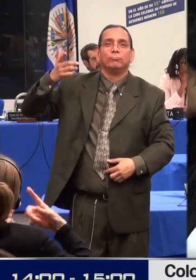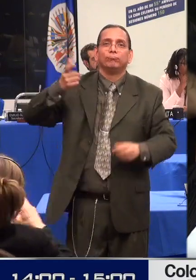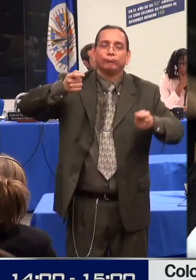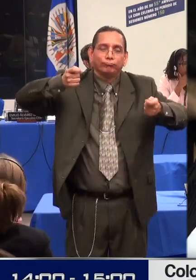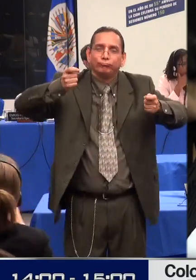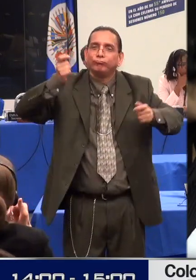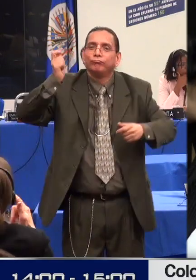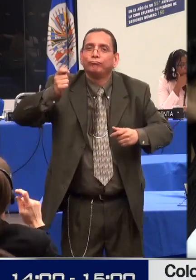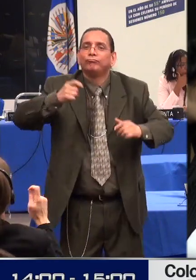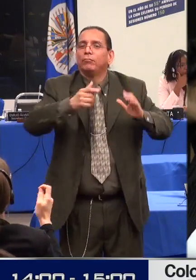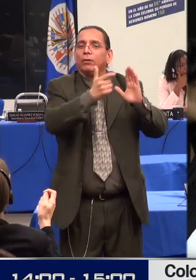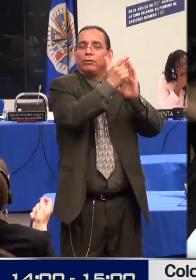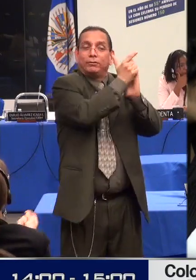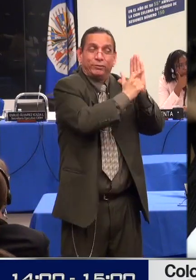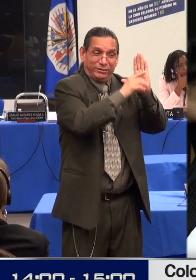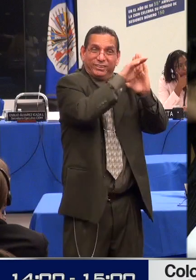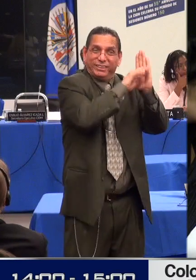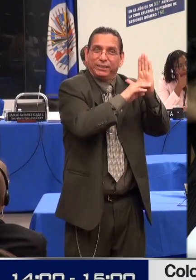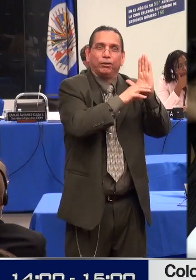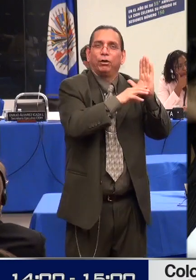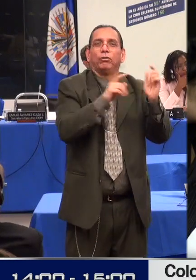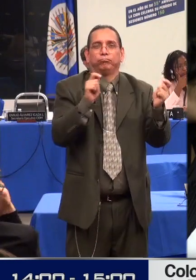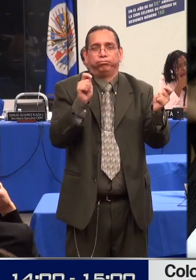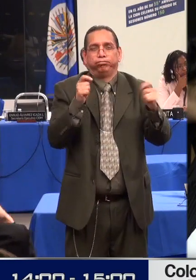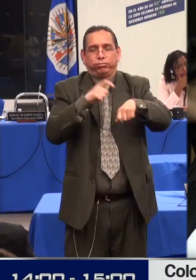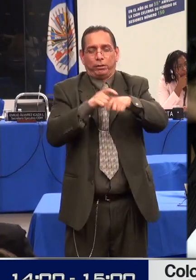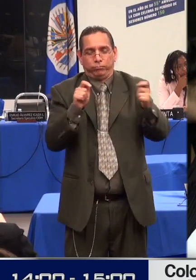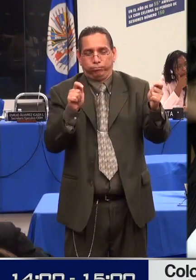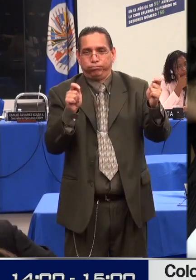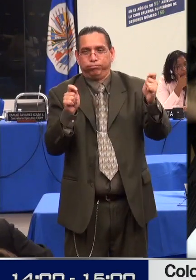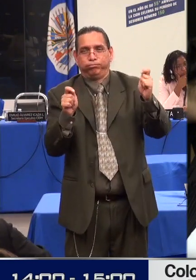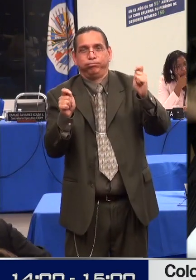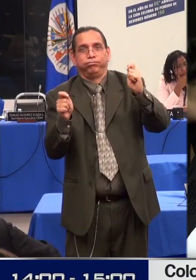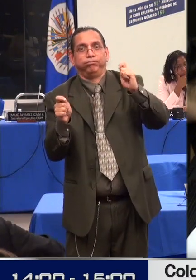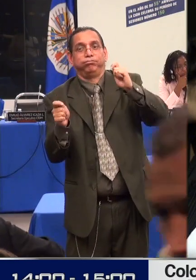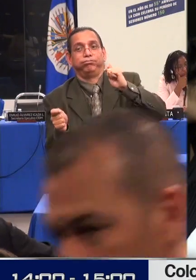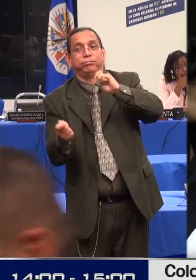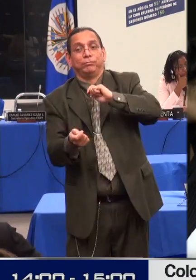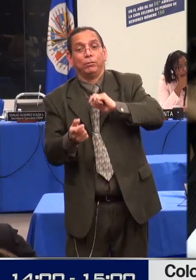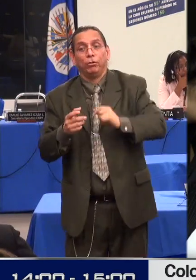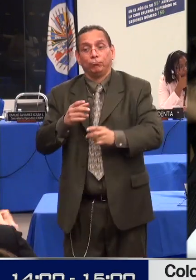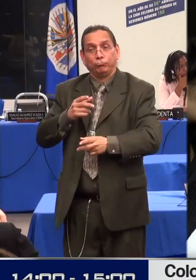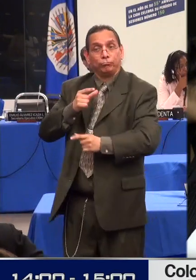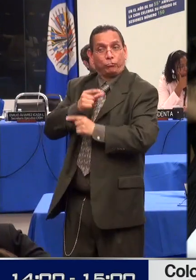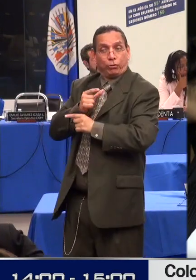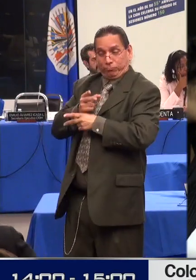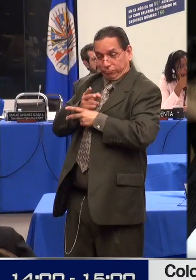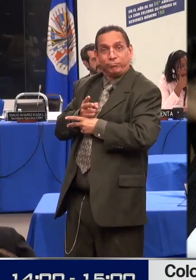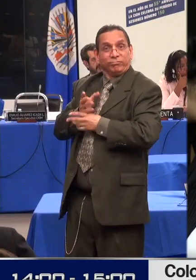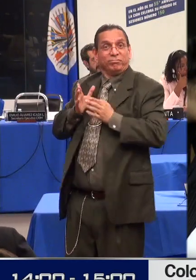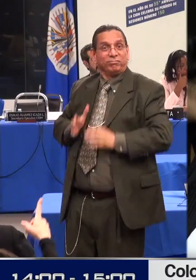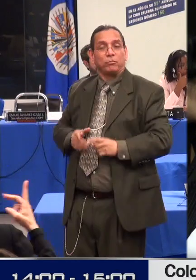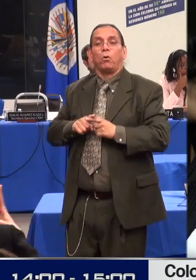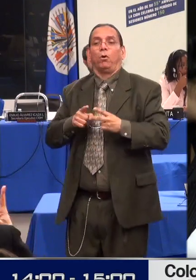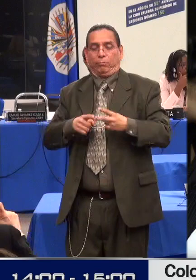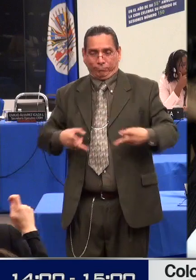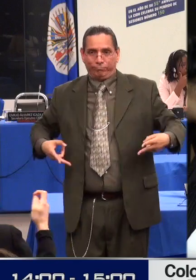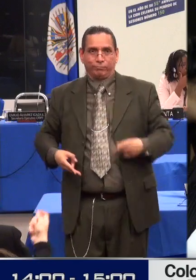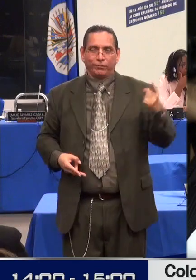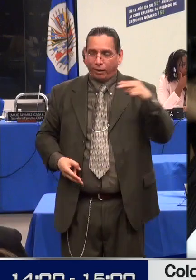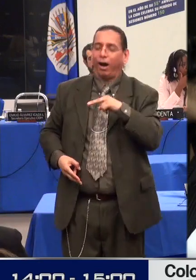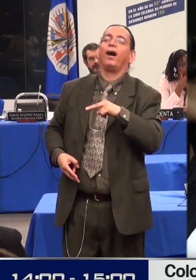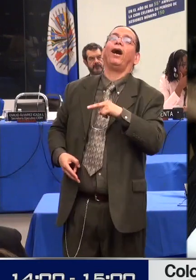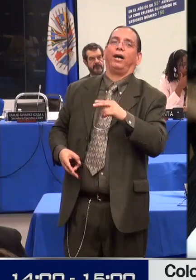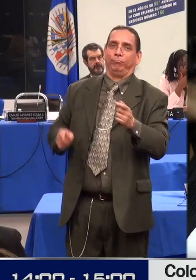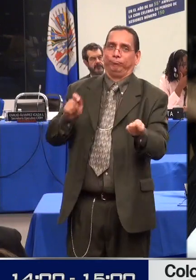y por otra, la práctica de procedimientos de esterilización permanente con base en el consentimiento sustitutivo otorgado por los padres o